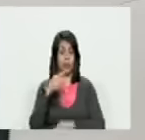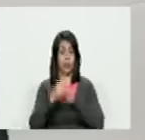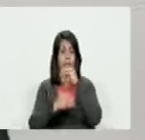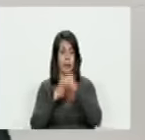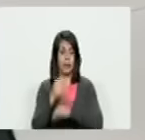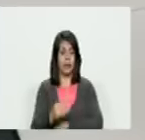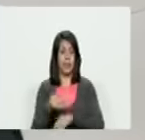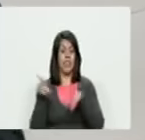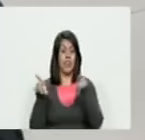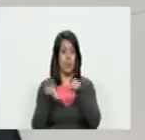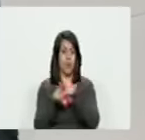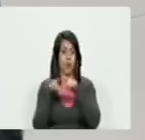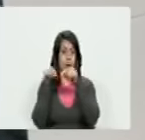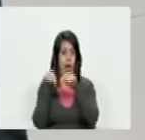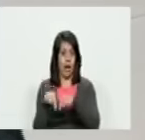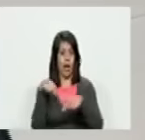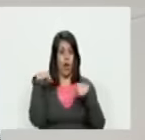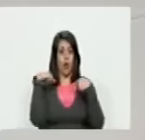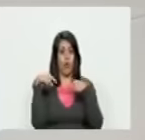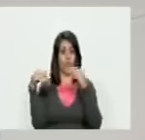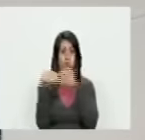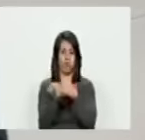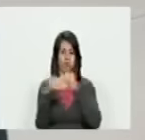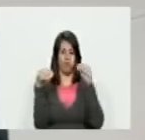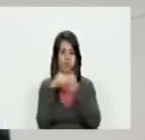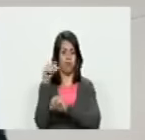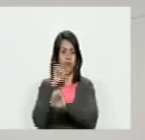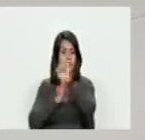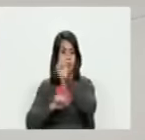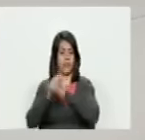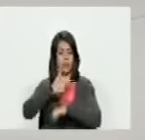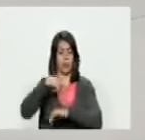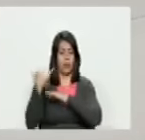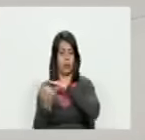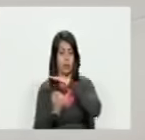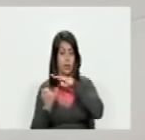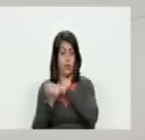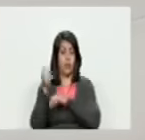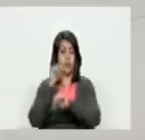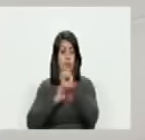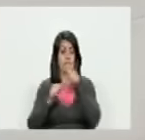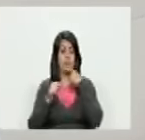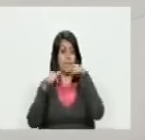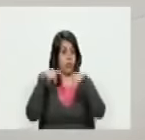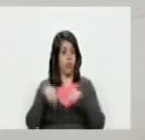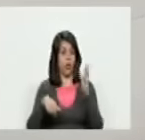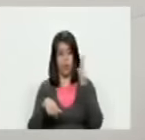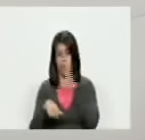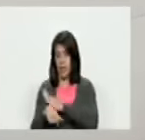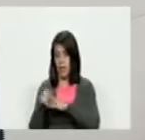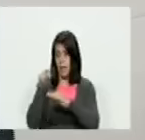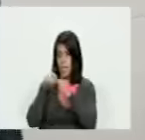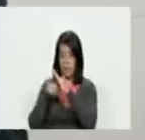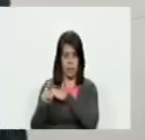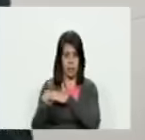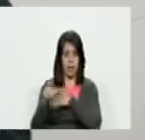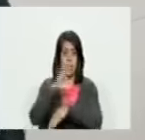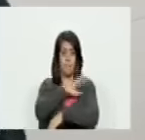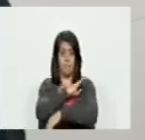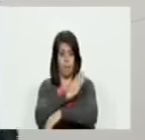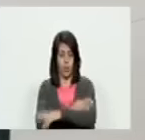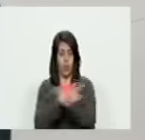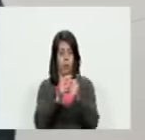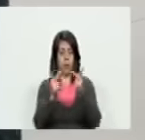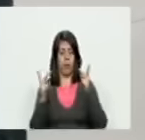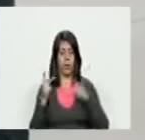exactamente lo contrario defender nuestras instituciones decirle aquí no vienen los metiches aquí hay poderes